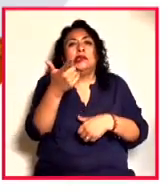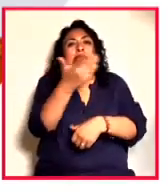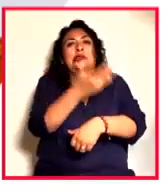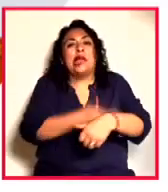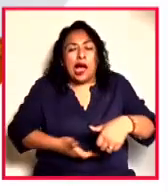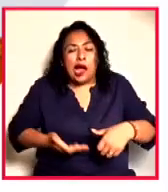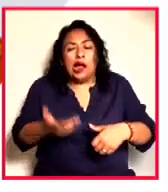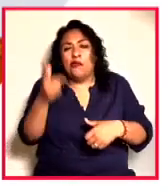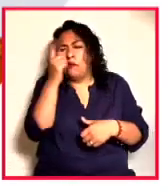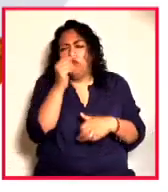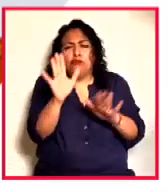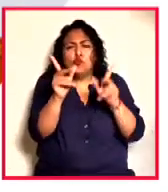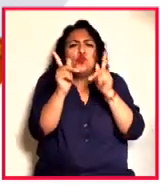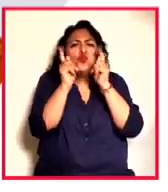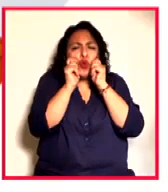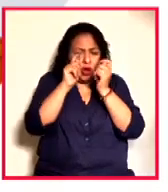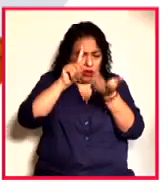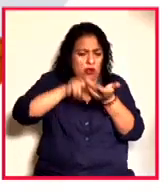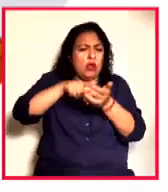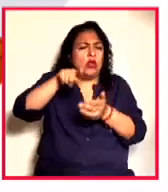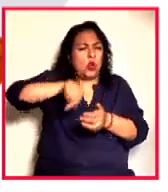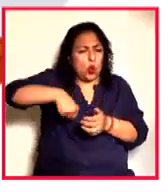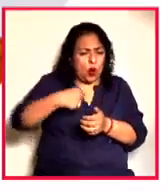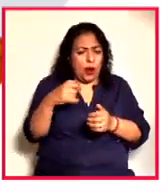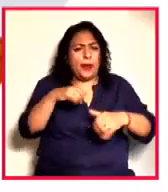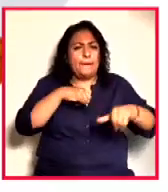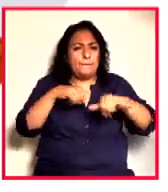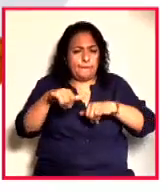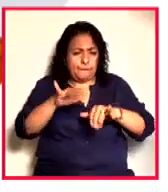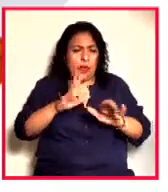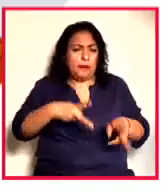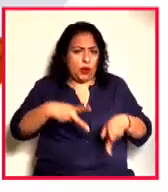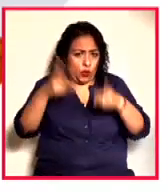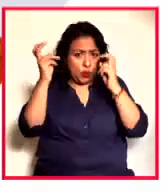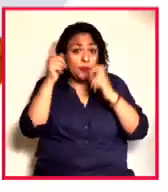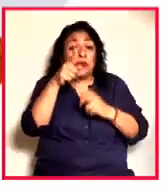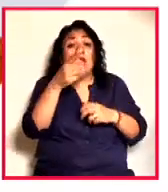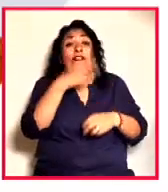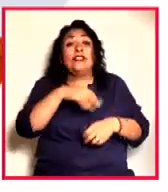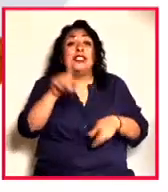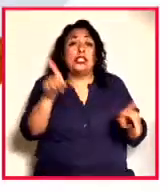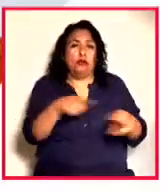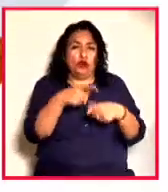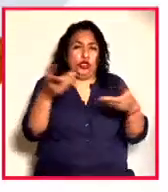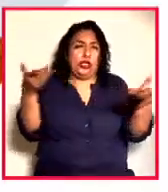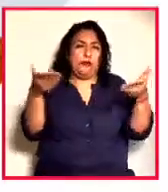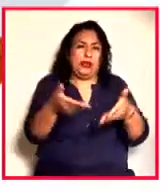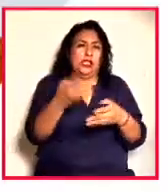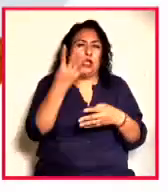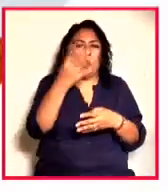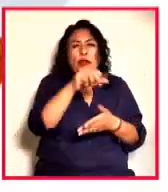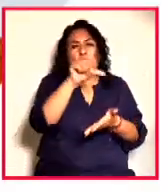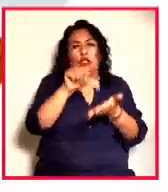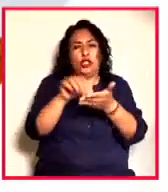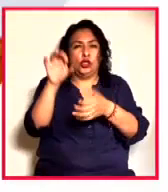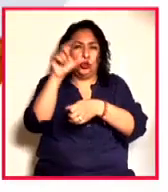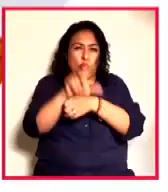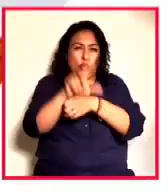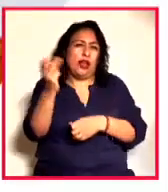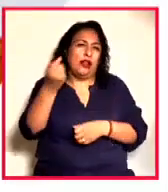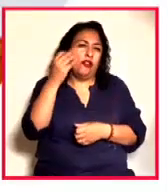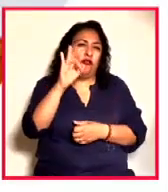importa, porque de todas maneras en este mapa interactivo se van a quedar. La Fiesta de la Música presentará cuatro centros culturales y foros